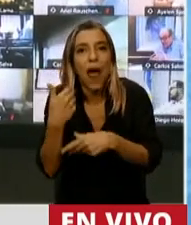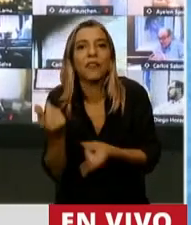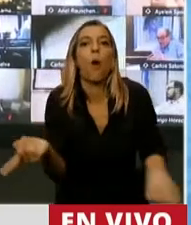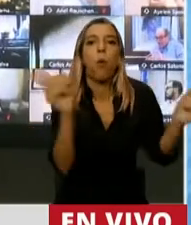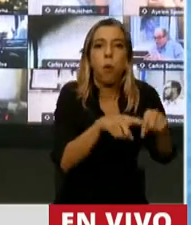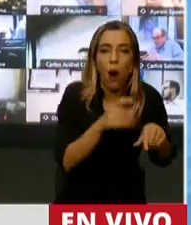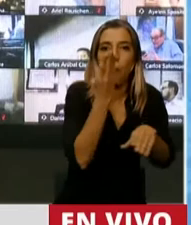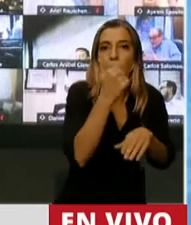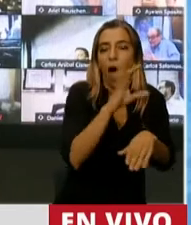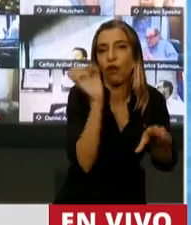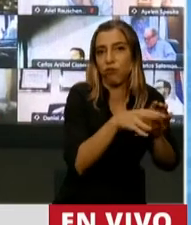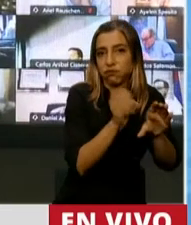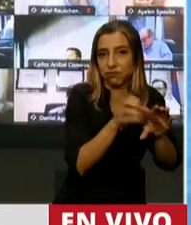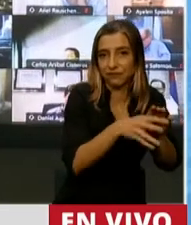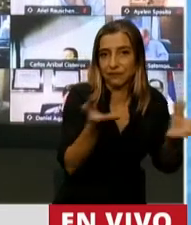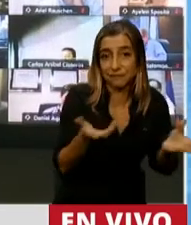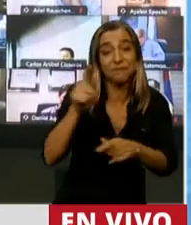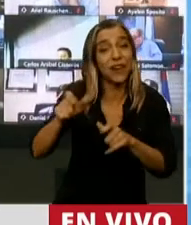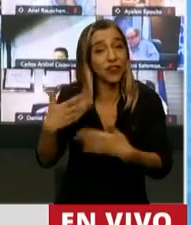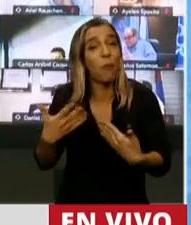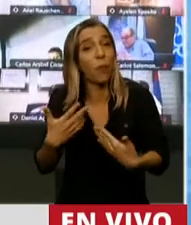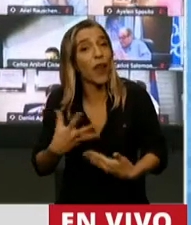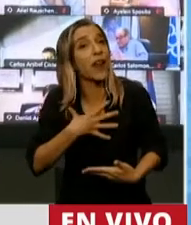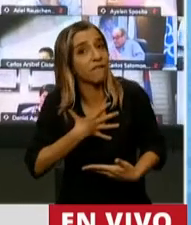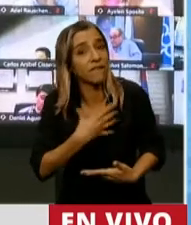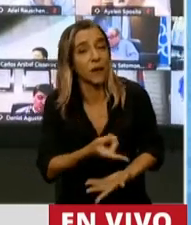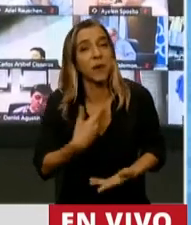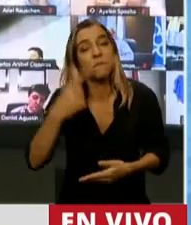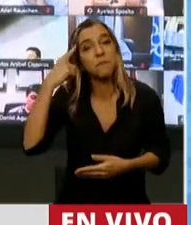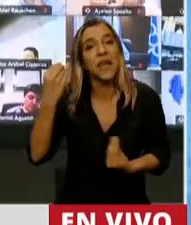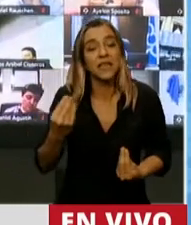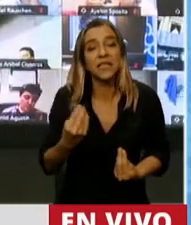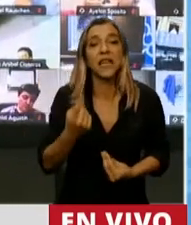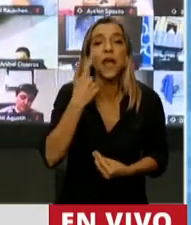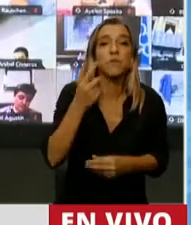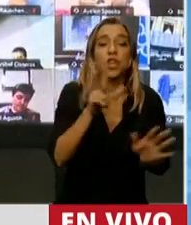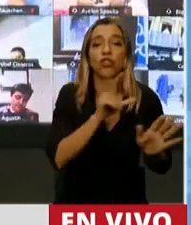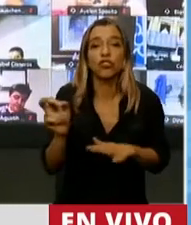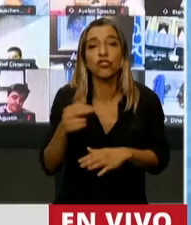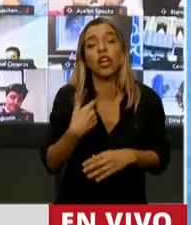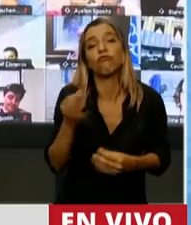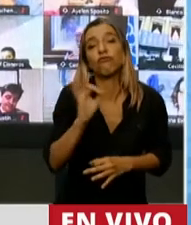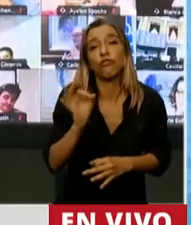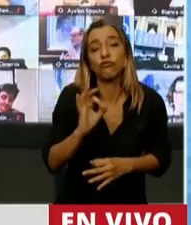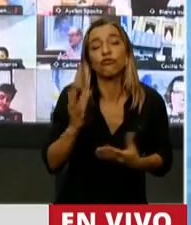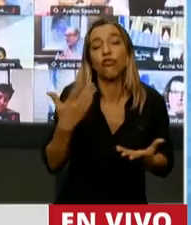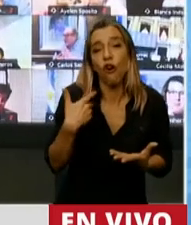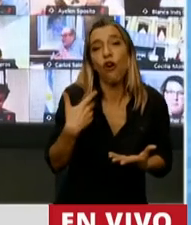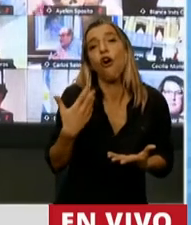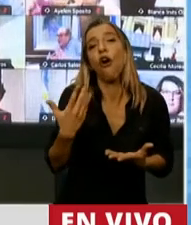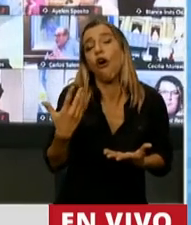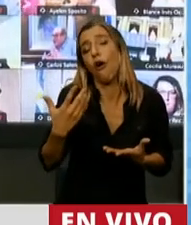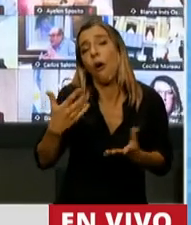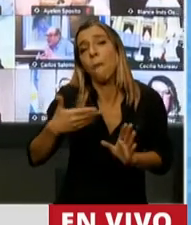guardado y está escondido. Fíjese nomás que están comprando casi 1.800 o 2.000 millones de dólares por mes, a razón de 200 dólares por cabeza,